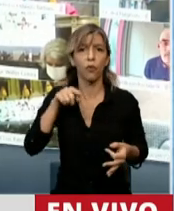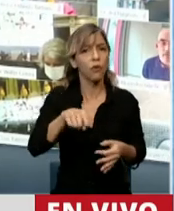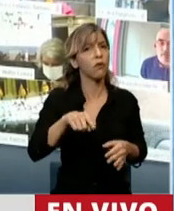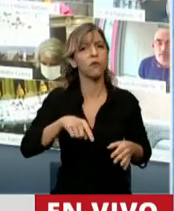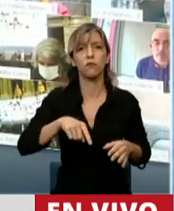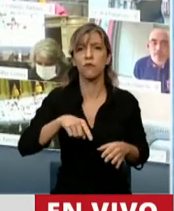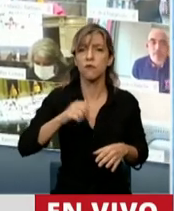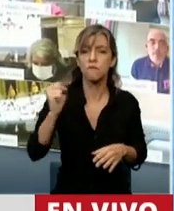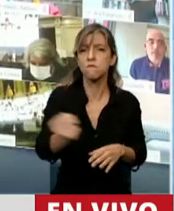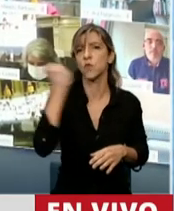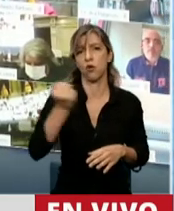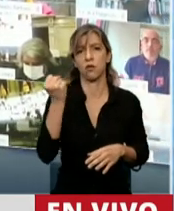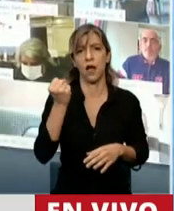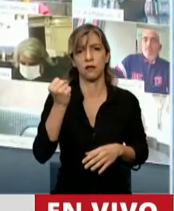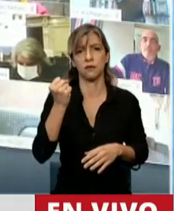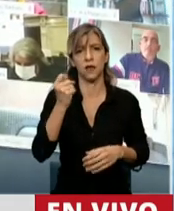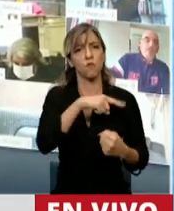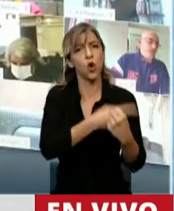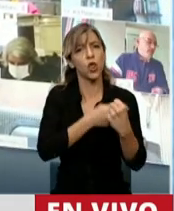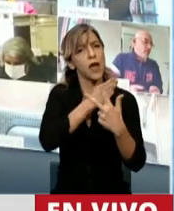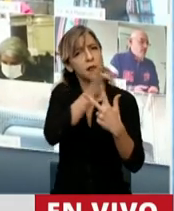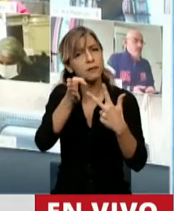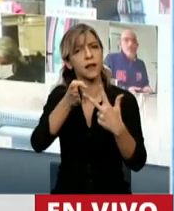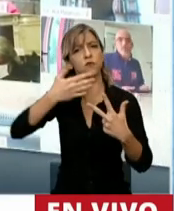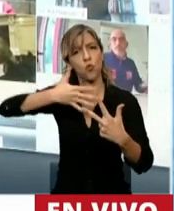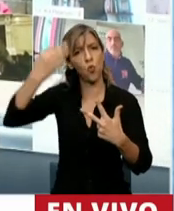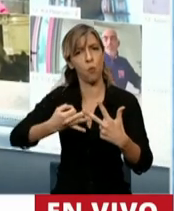la división de poderes. Gracias, señor presidente.